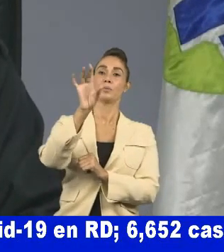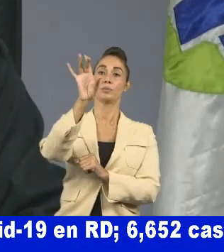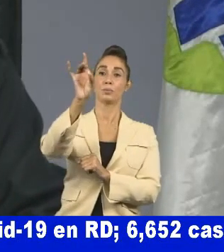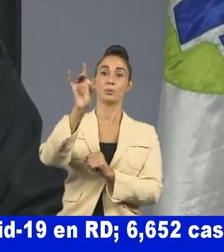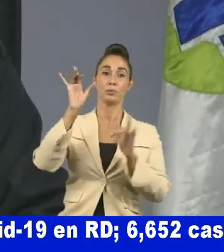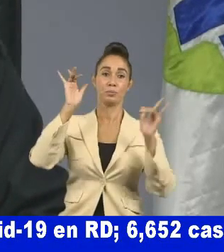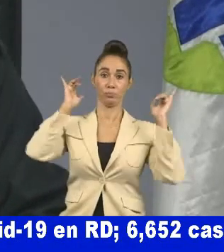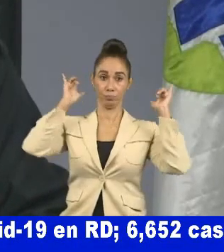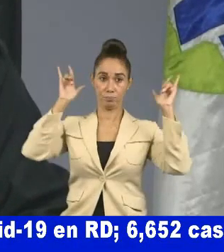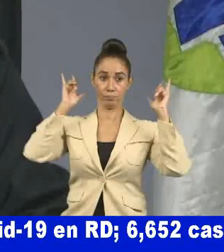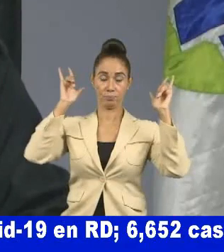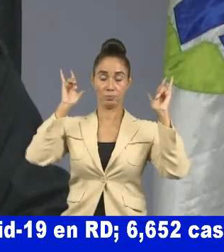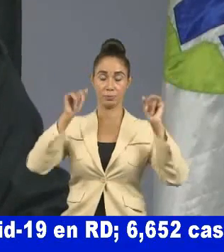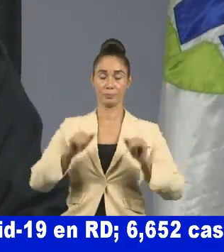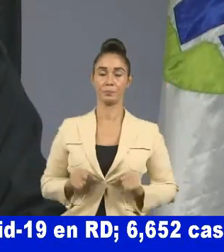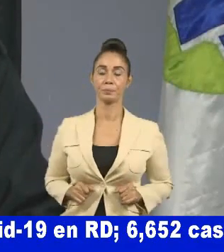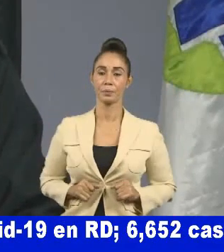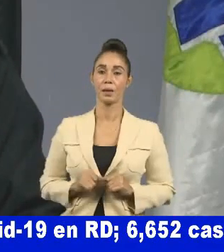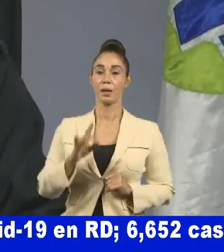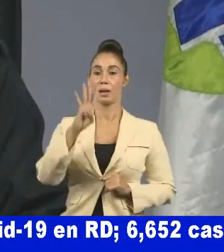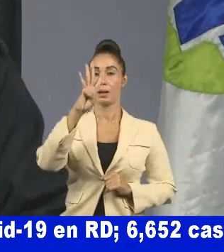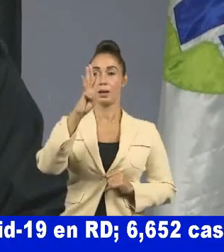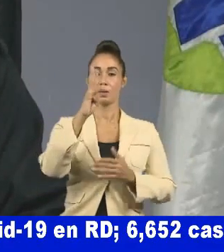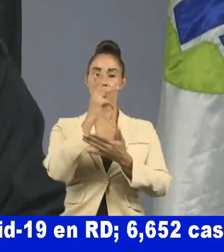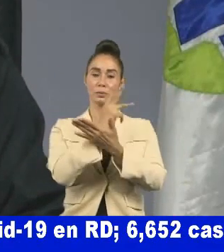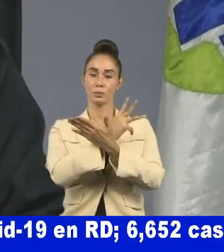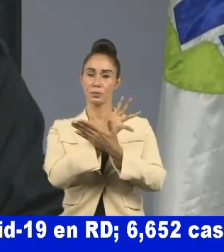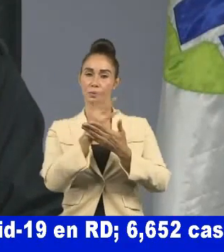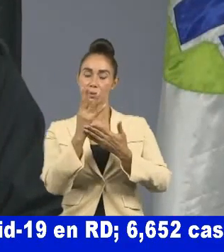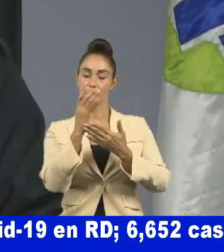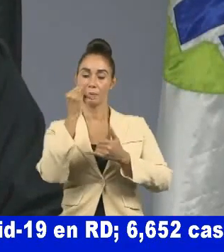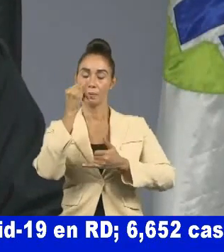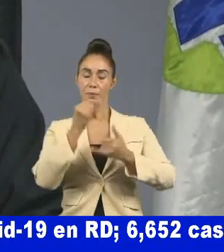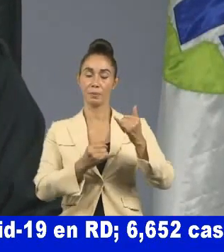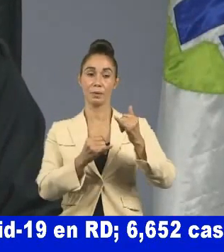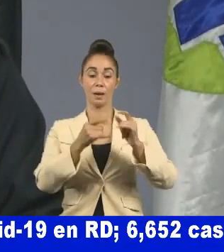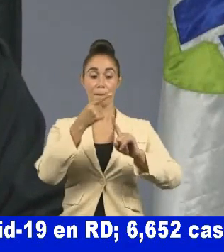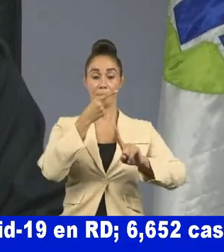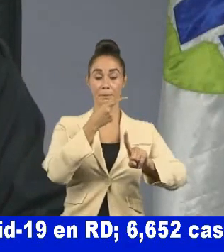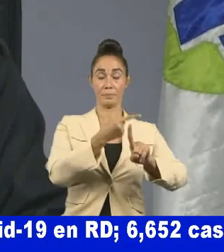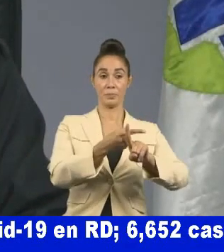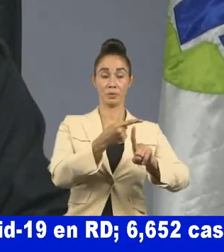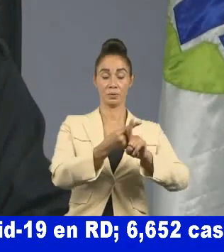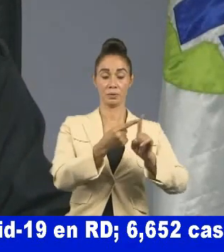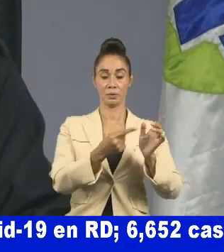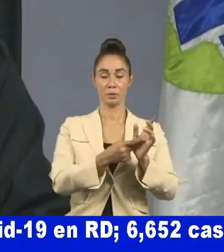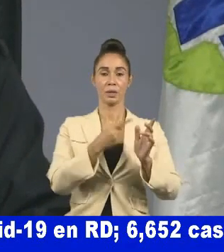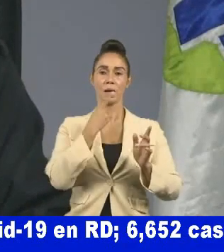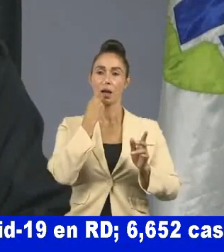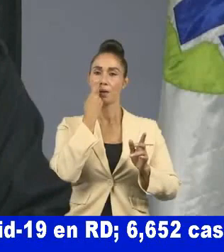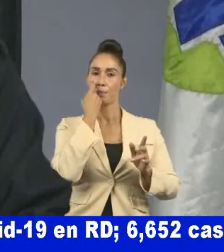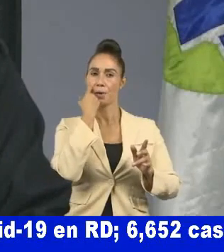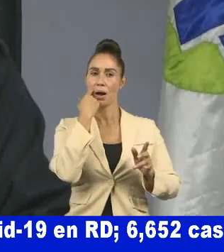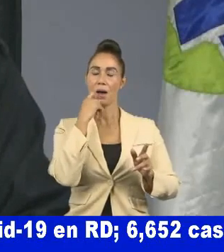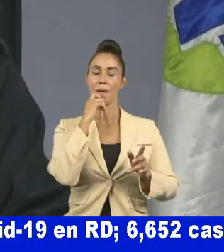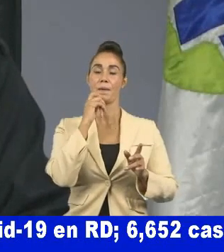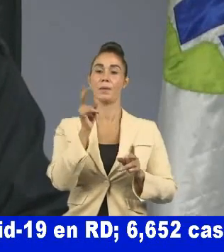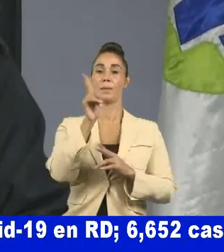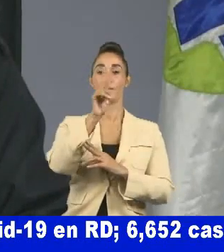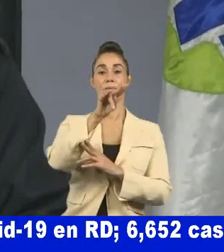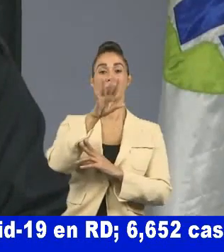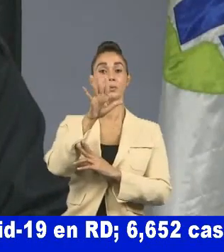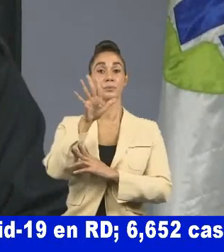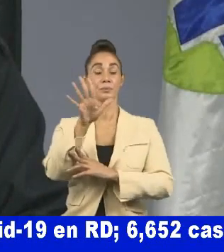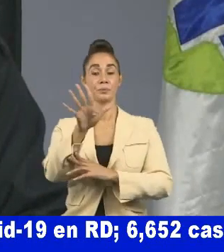En las últimas cuatro semanas la positividad de las muestras procesadas es de